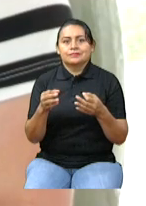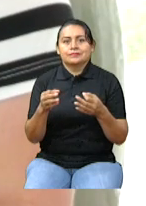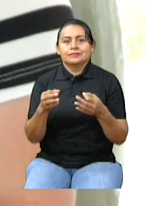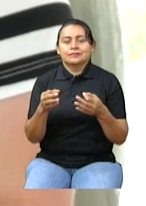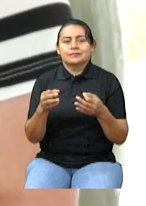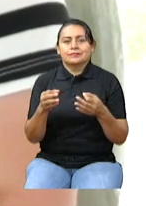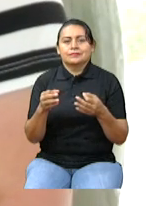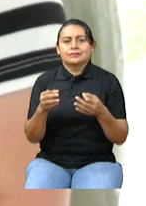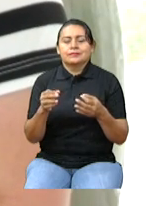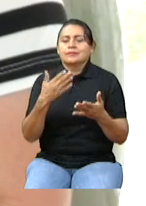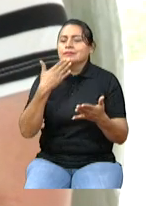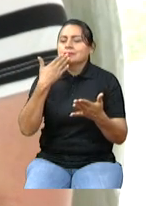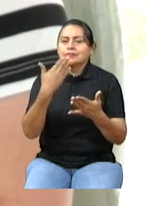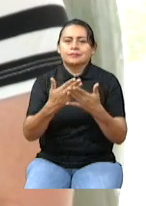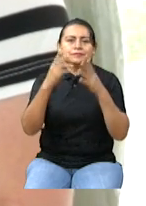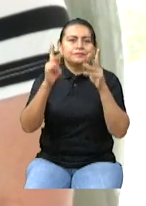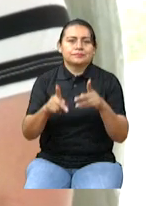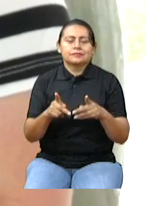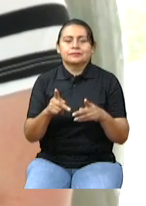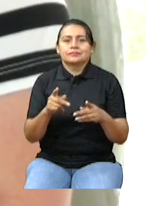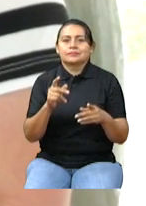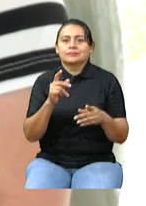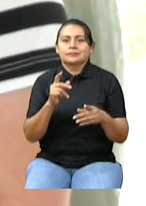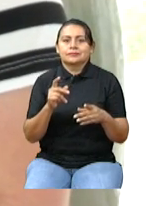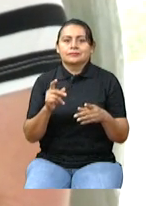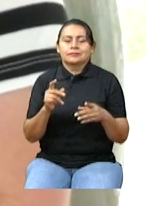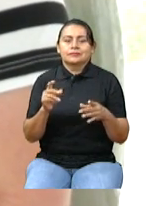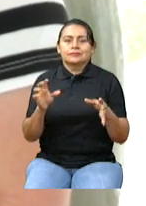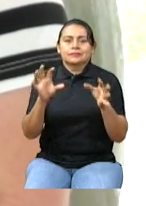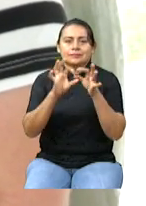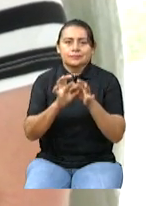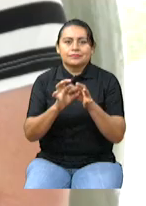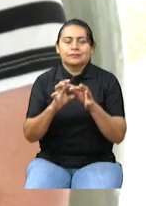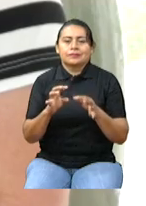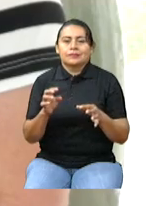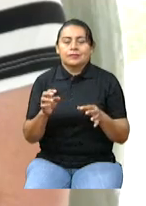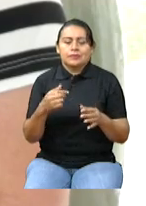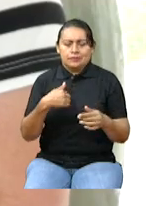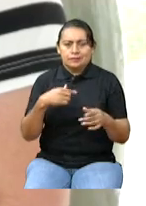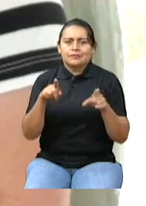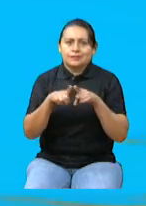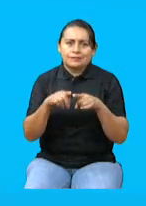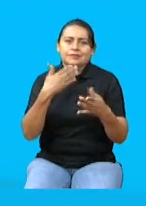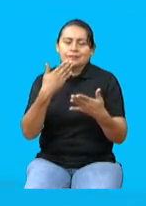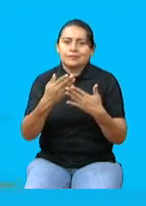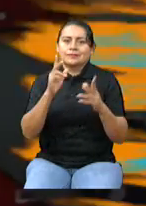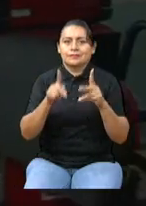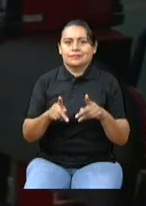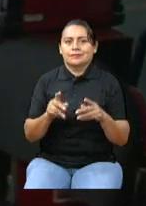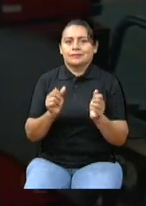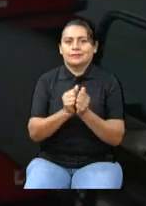son buenas personas conmigo, yo también soy buena persona con ellos